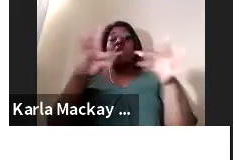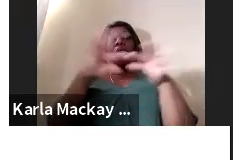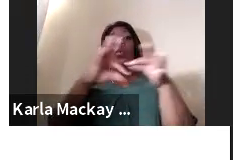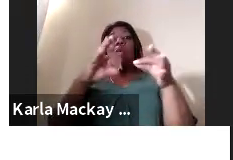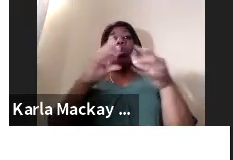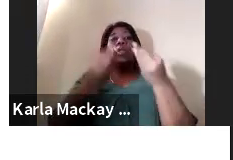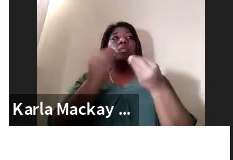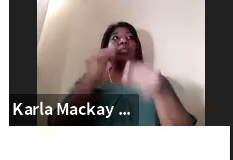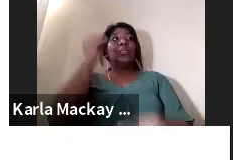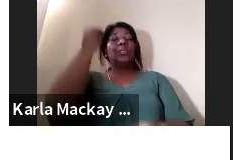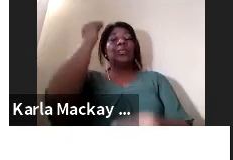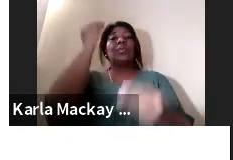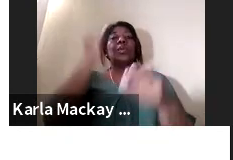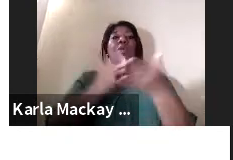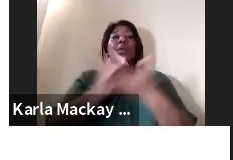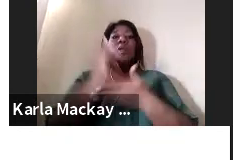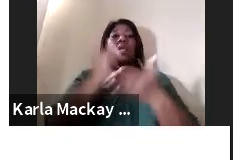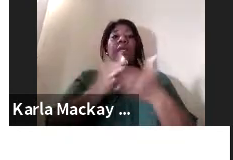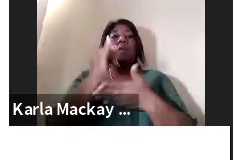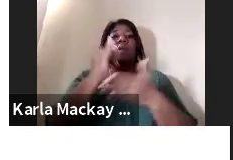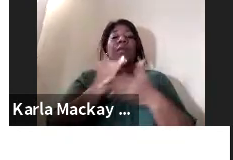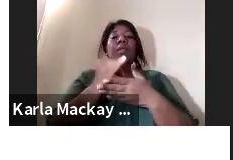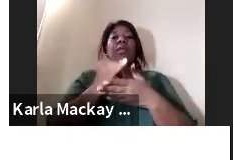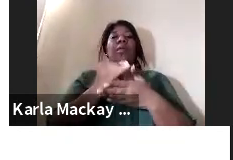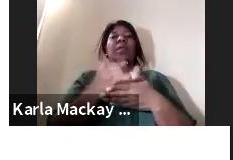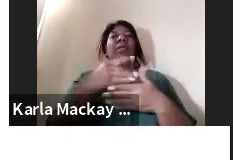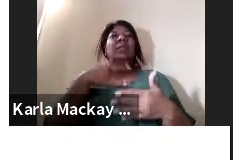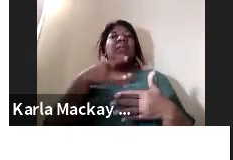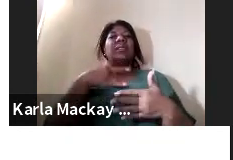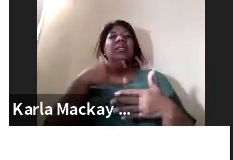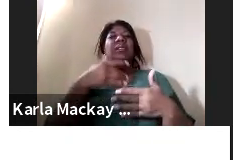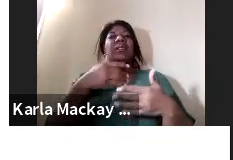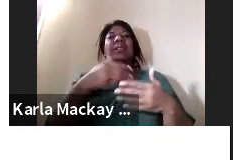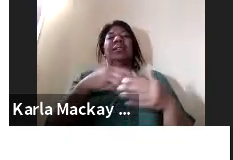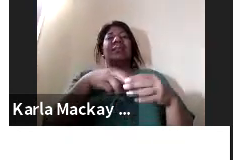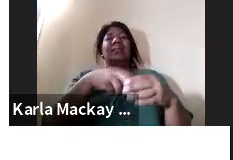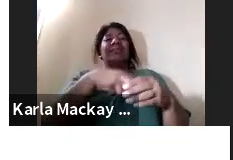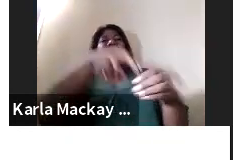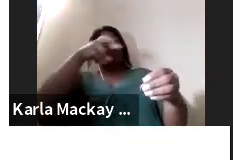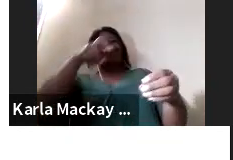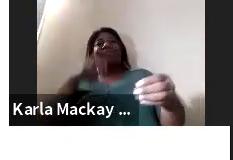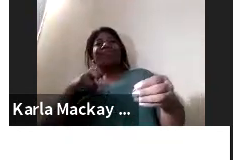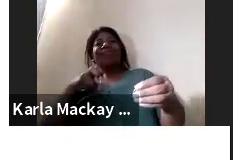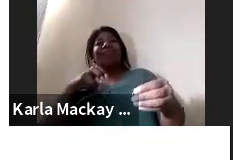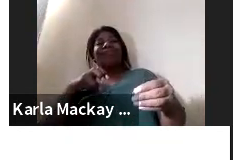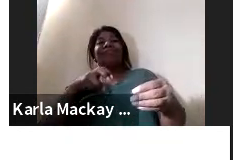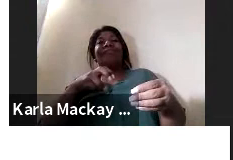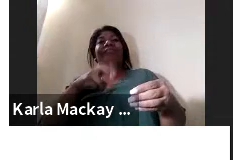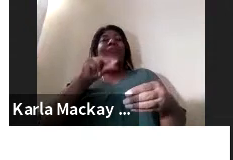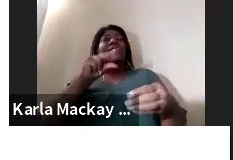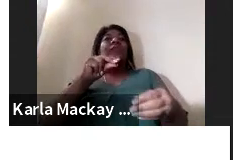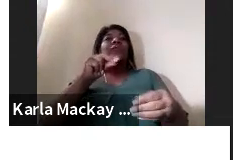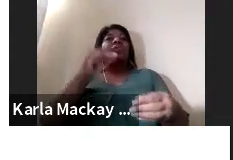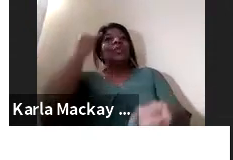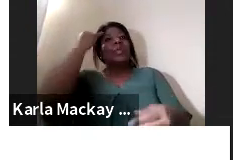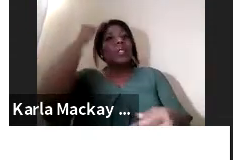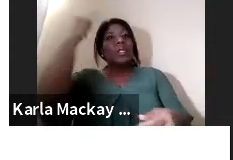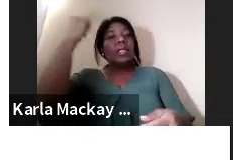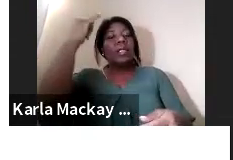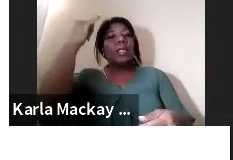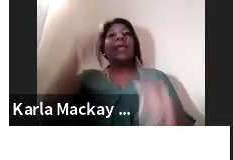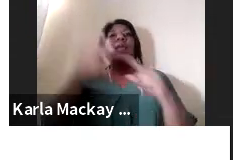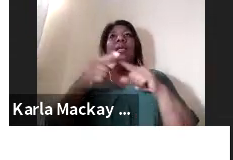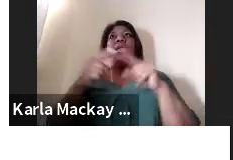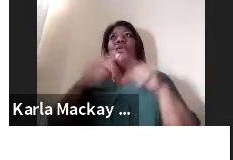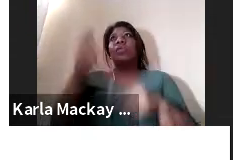investigadores al ser excluidos por alguna temática dentro de la academia no aceptar sus ideas nos contactan a nosotros